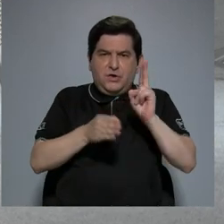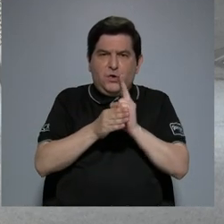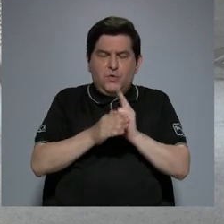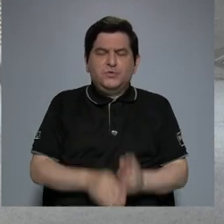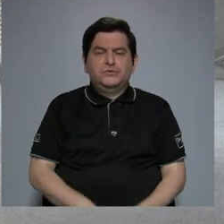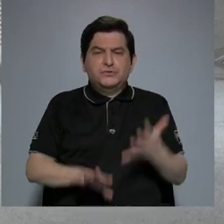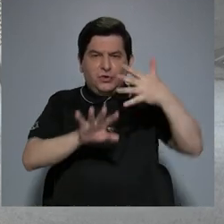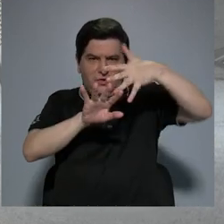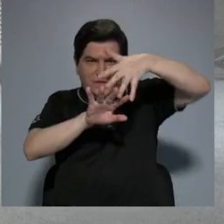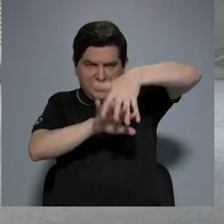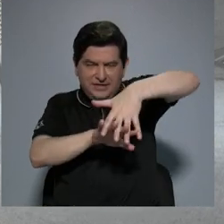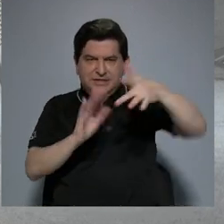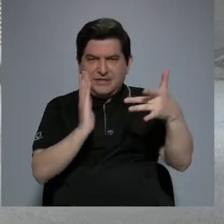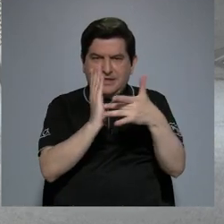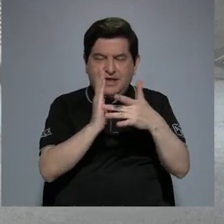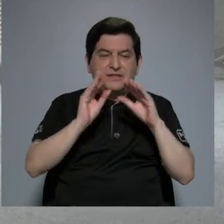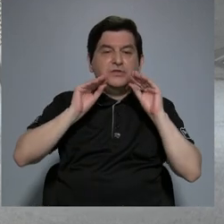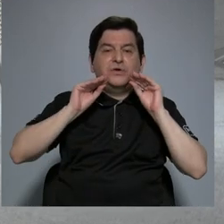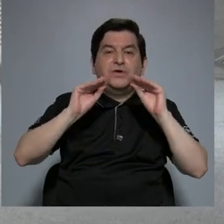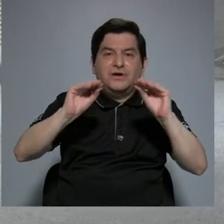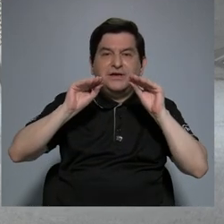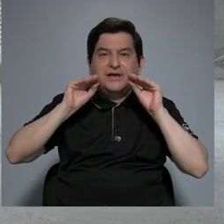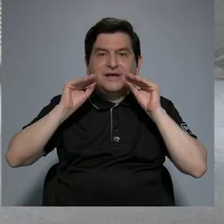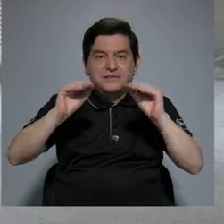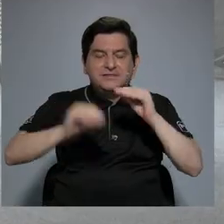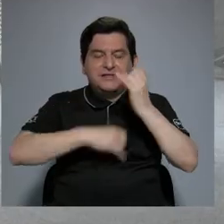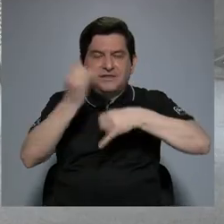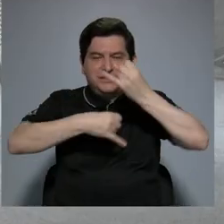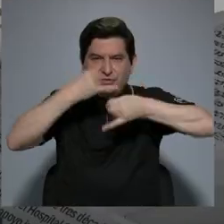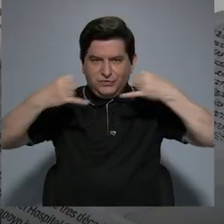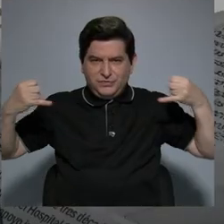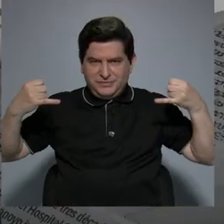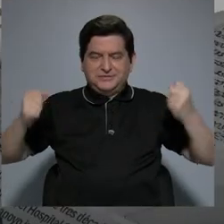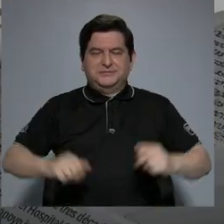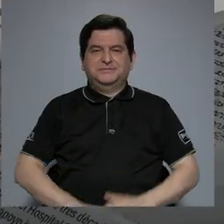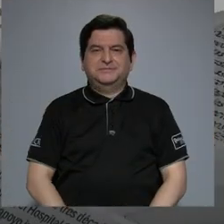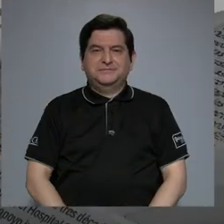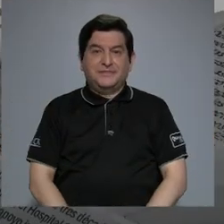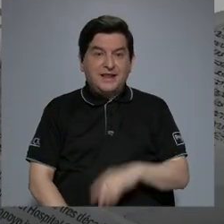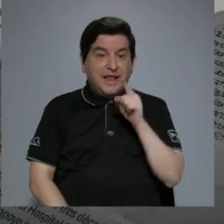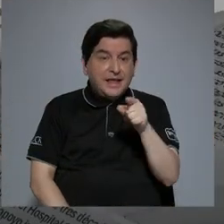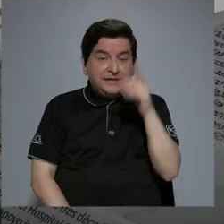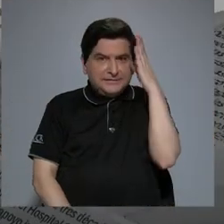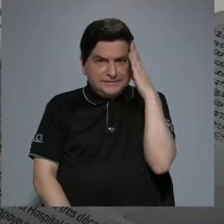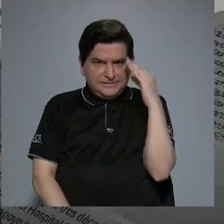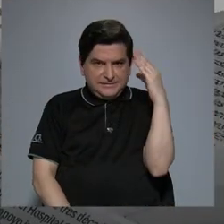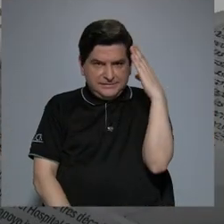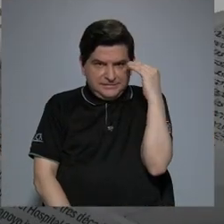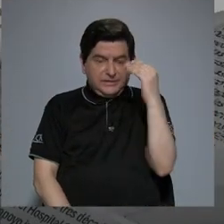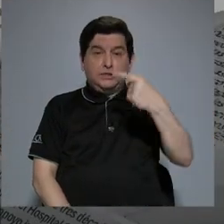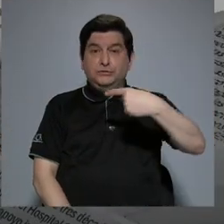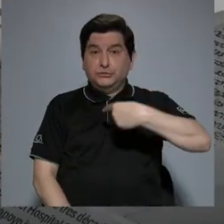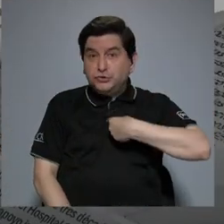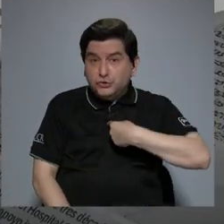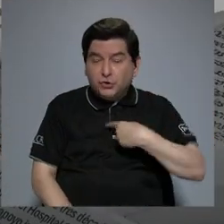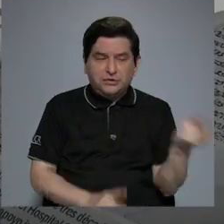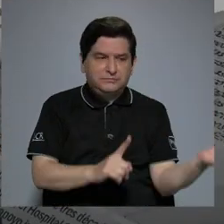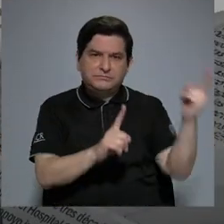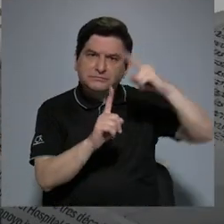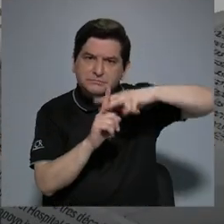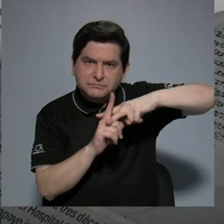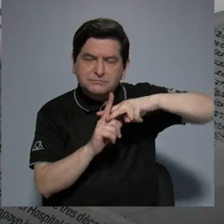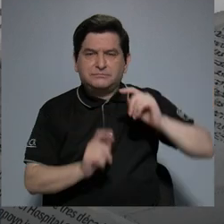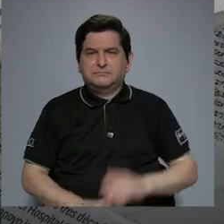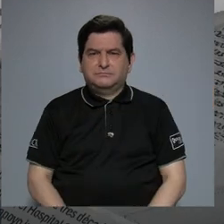integración de la tecnología para la enseñanza de idiomas. Y esa experiencia es la que estoy aplicando